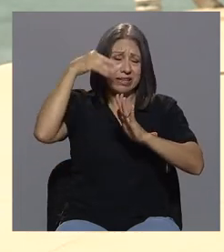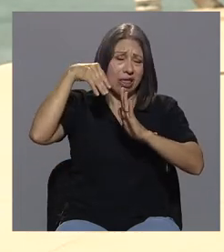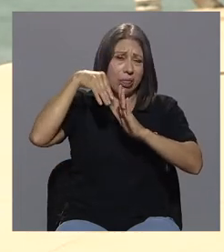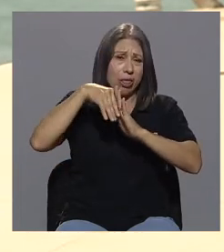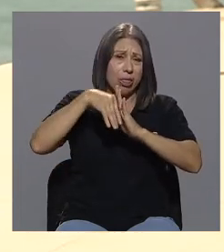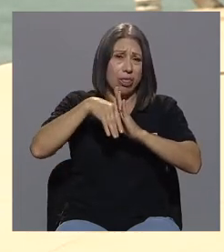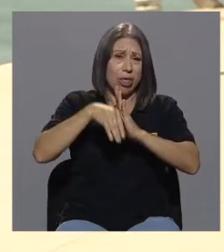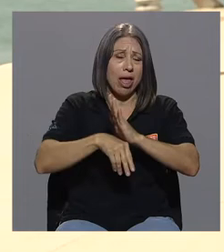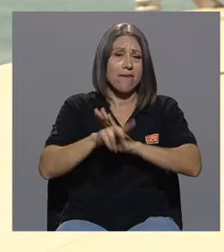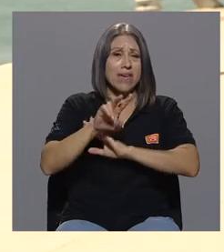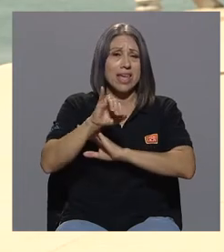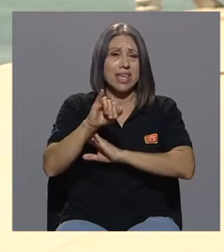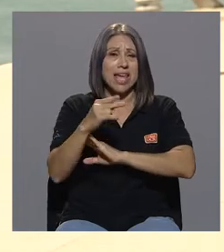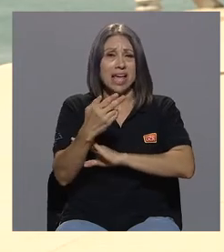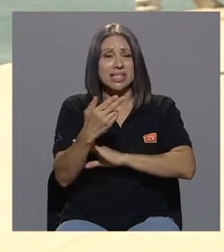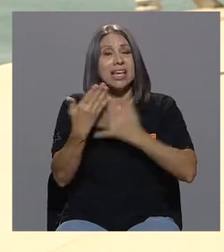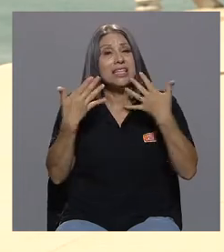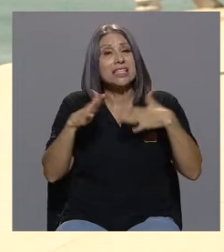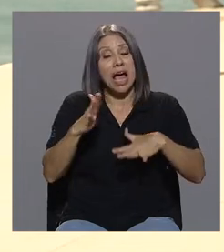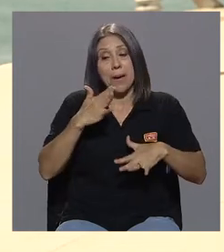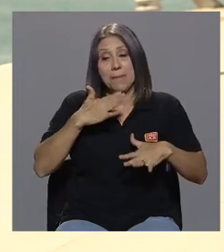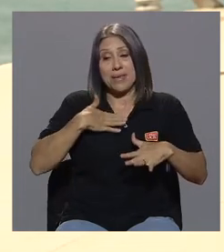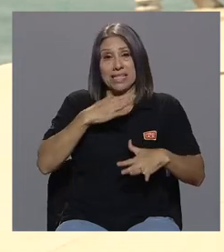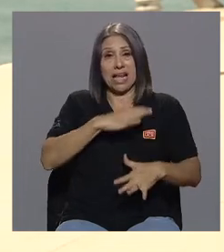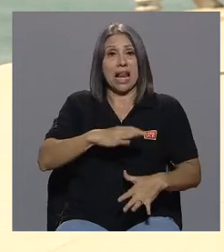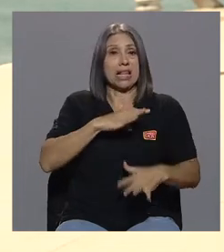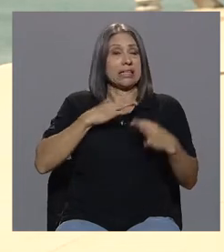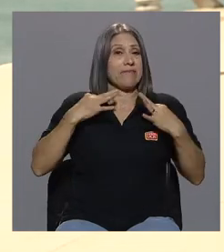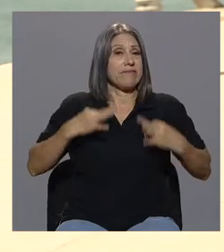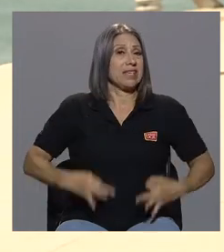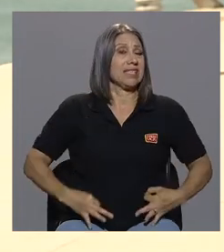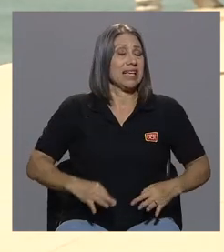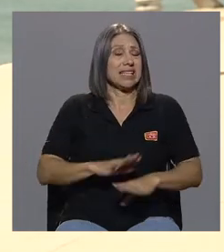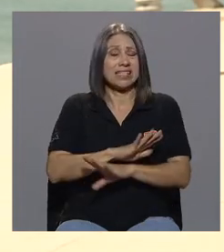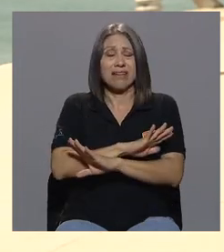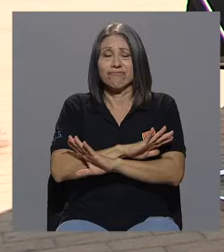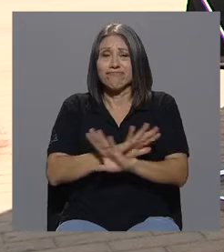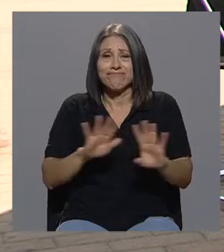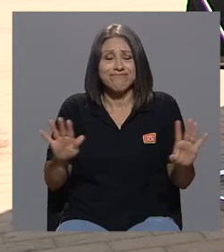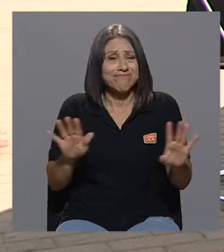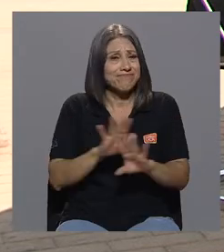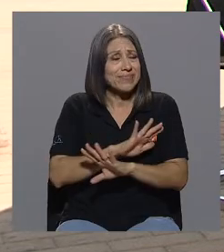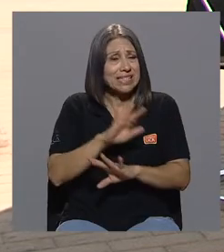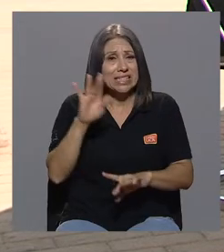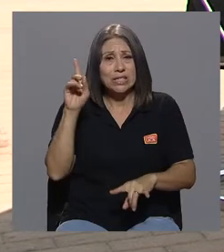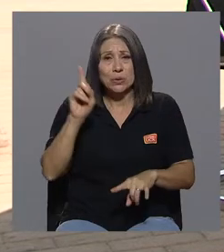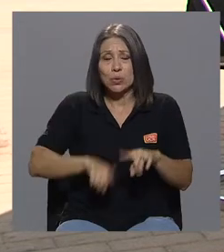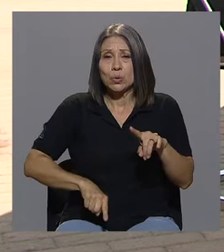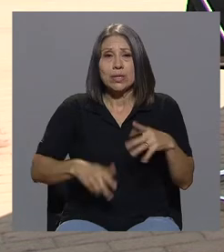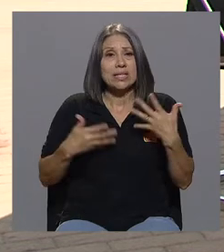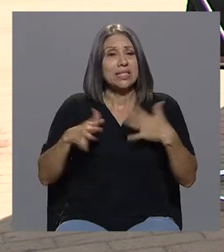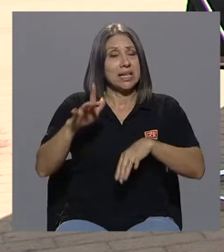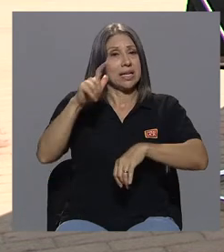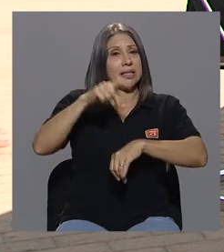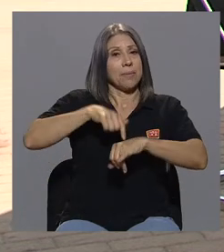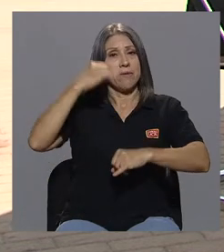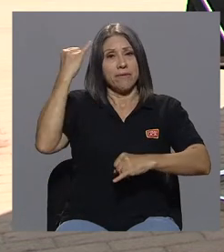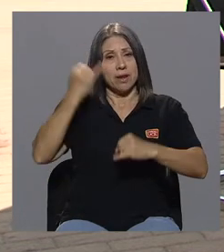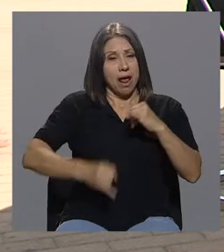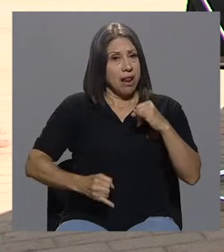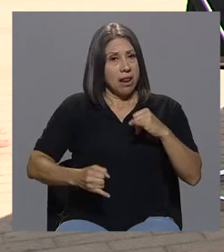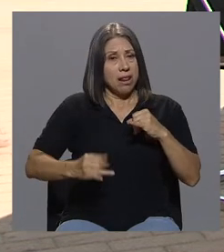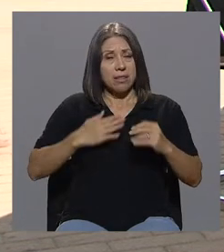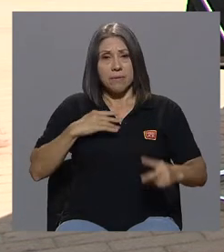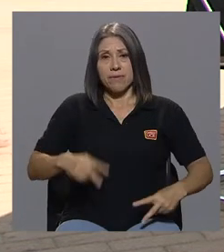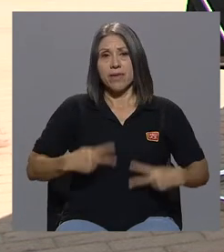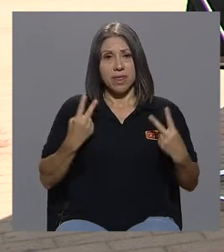físicas ya no me daban, de verdad. Ya era una etapa final de mi vida,